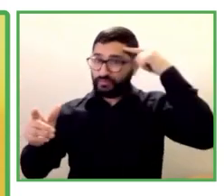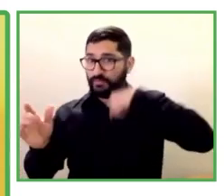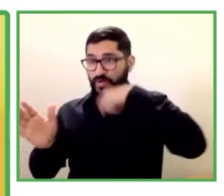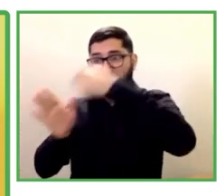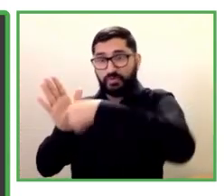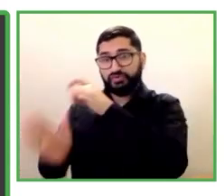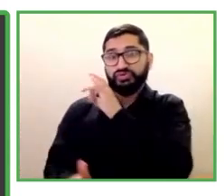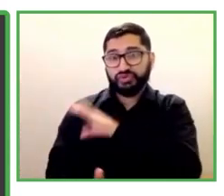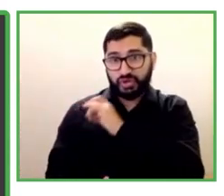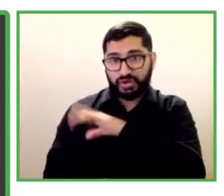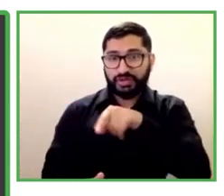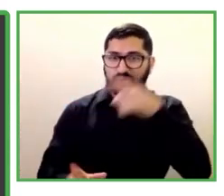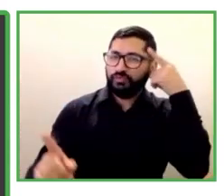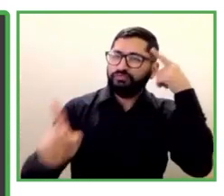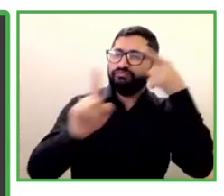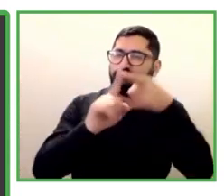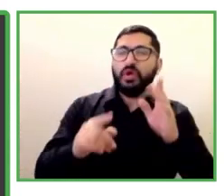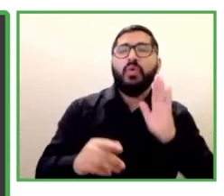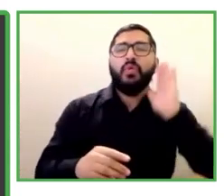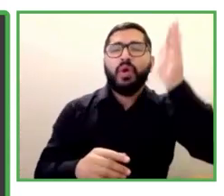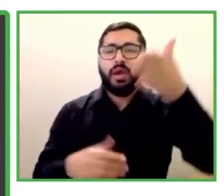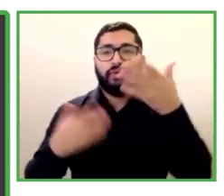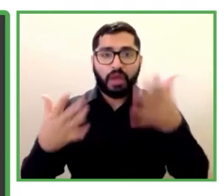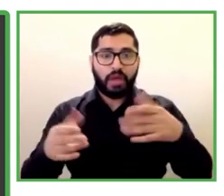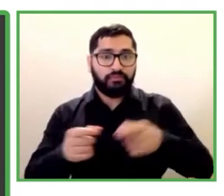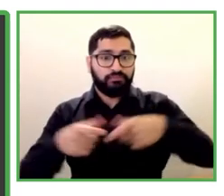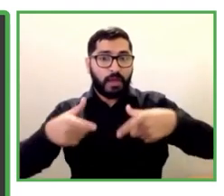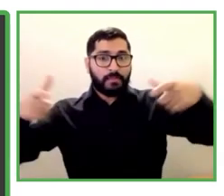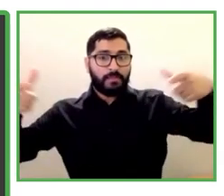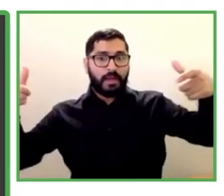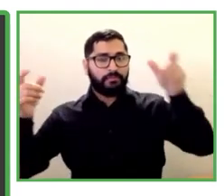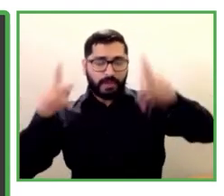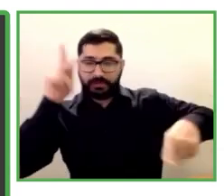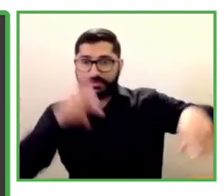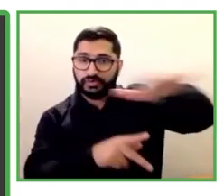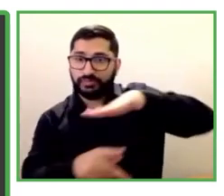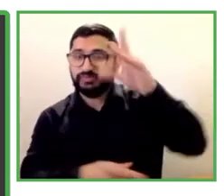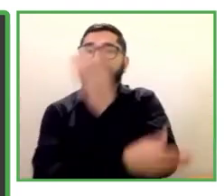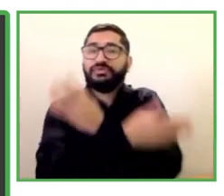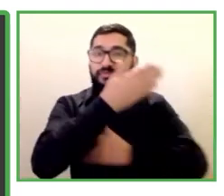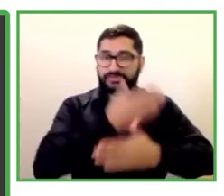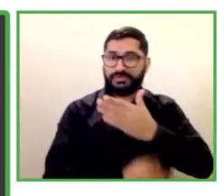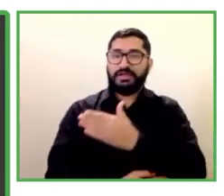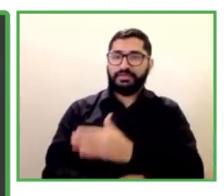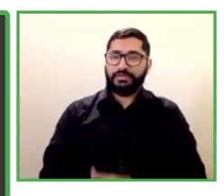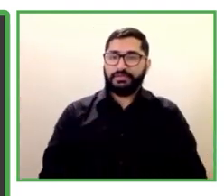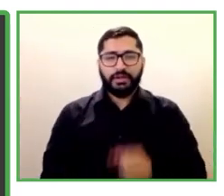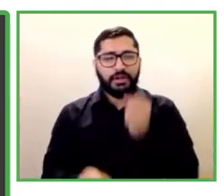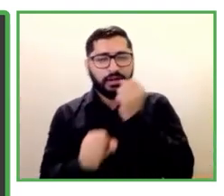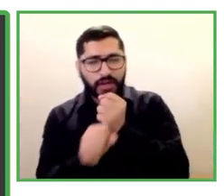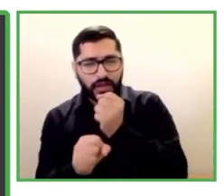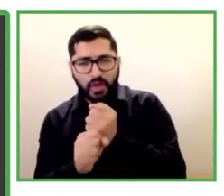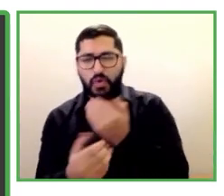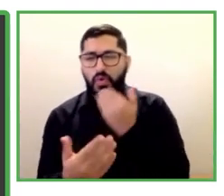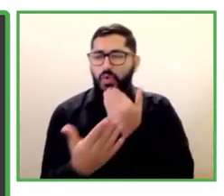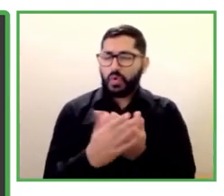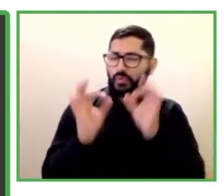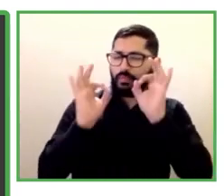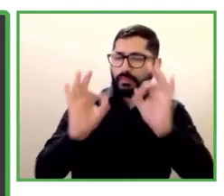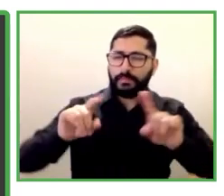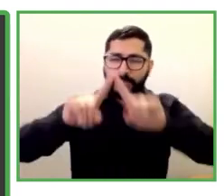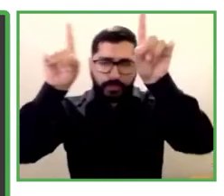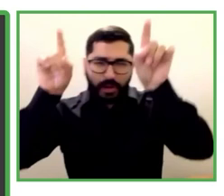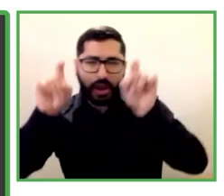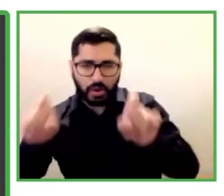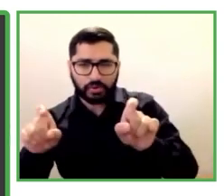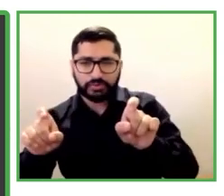resultados para el empleo de personas con discapacidades. Cuando se preguntan qué le pasó a Amanda, bueno, ella se